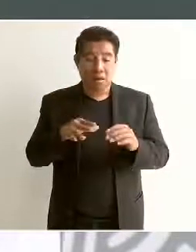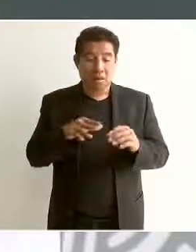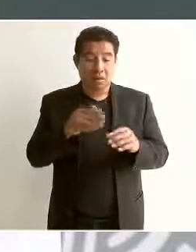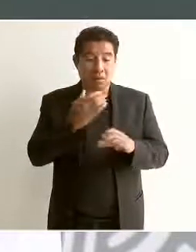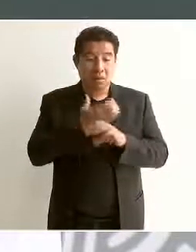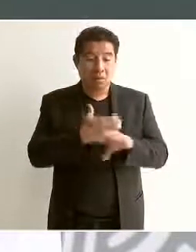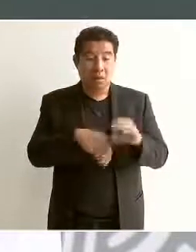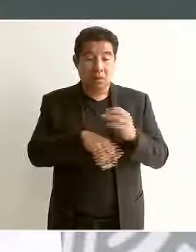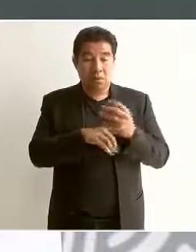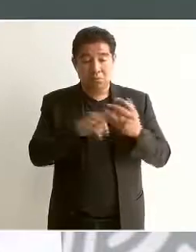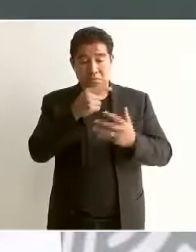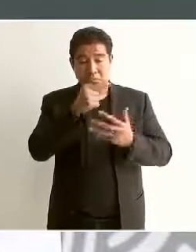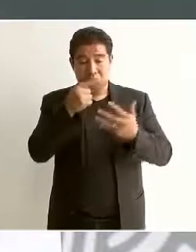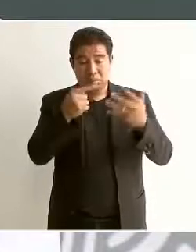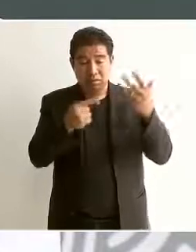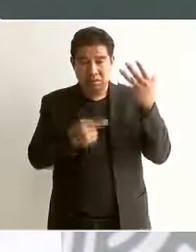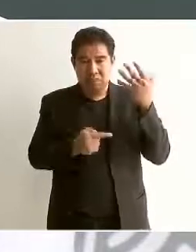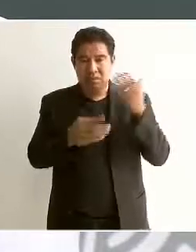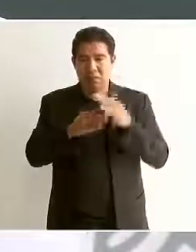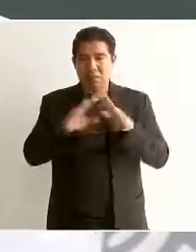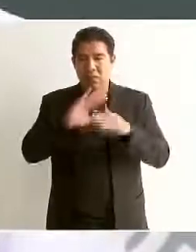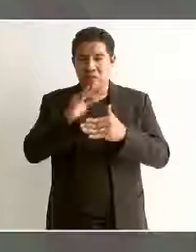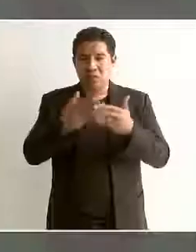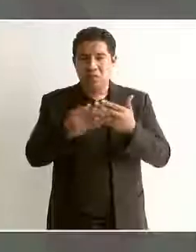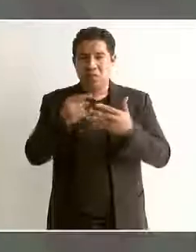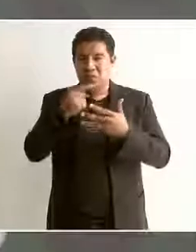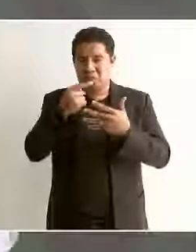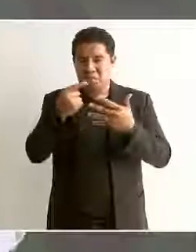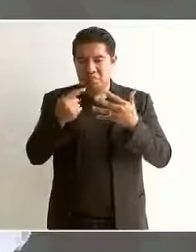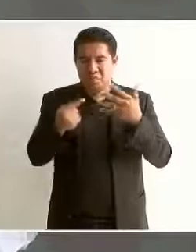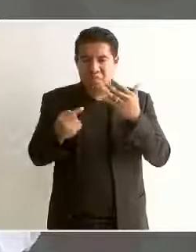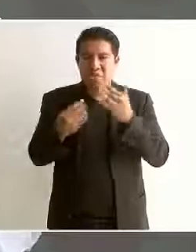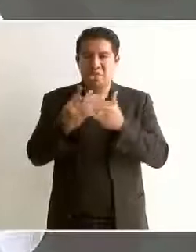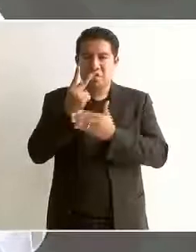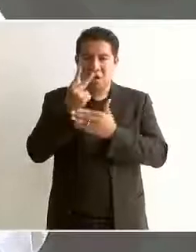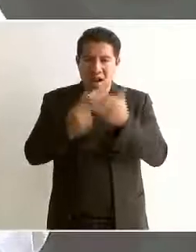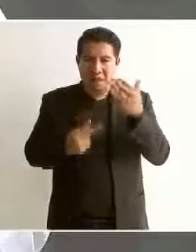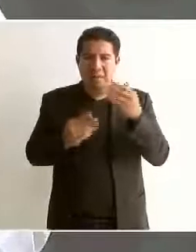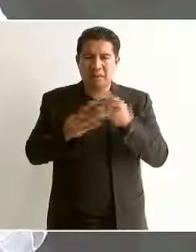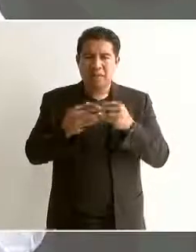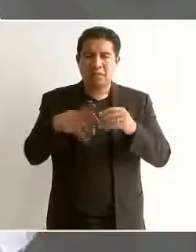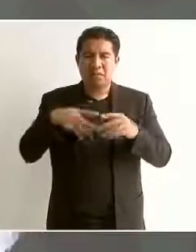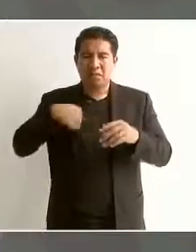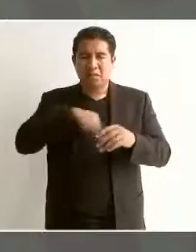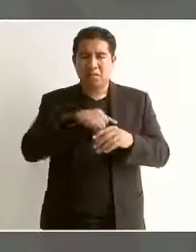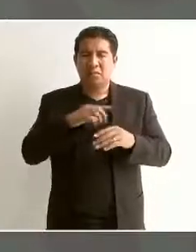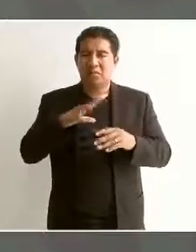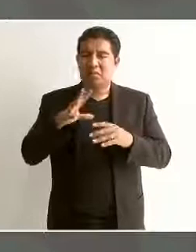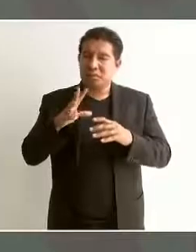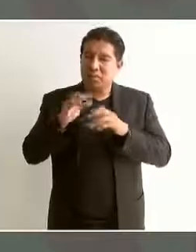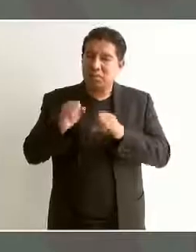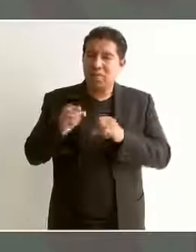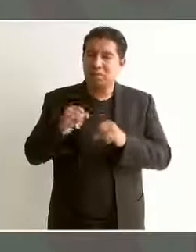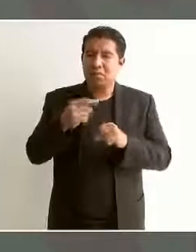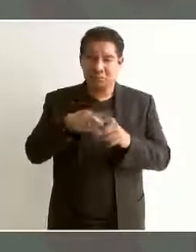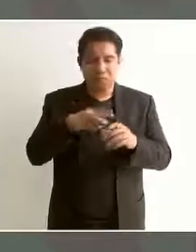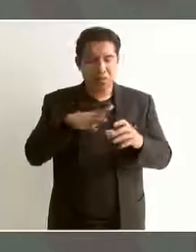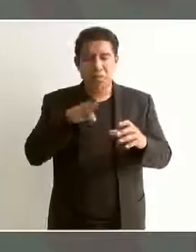atrás a lo que hemos conseguido imagínense cómo